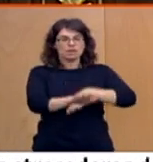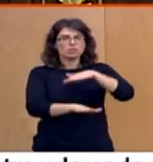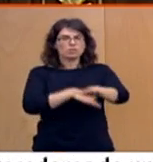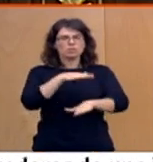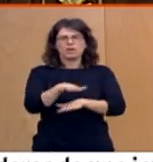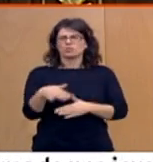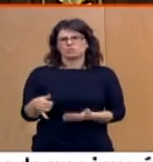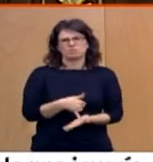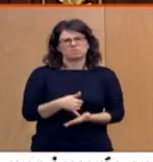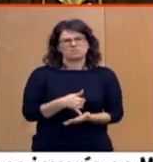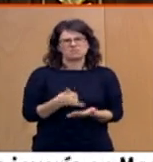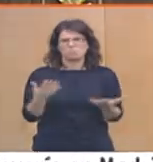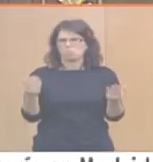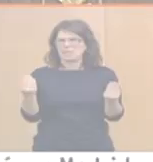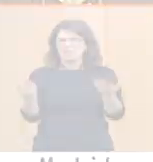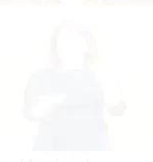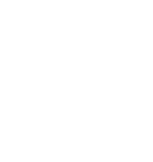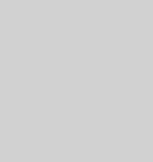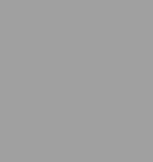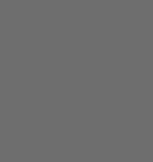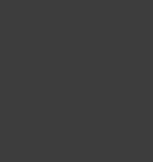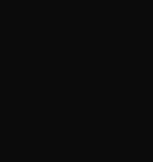cortos, erráticos a veces e ineficaces siempre.